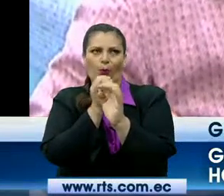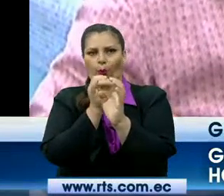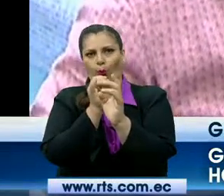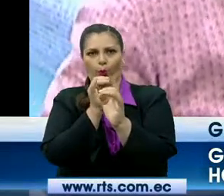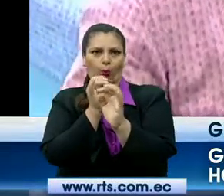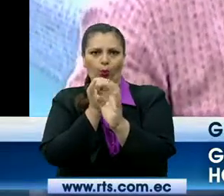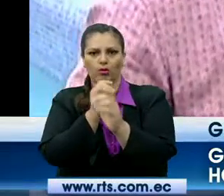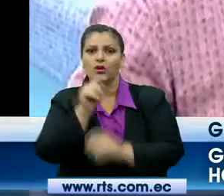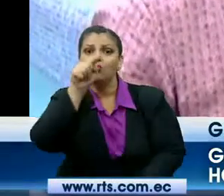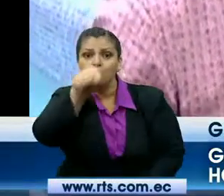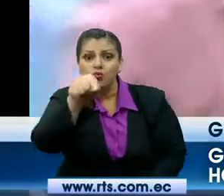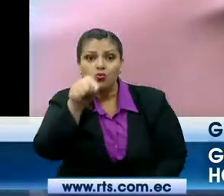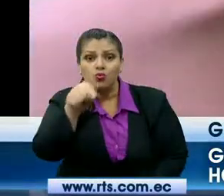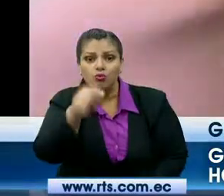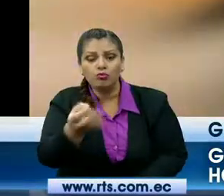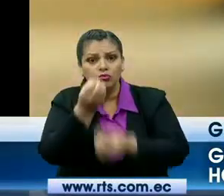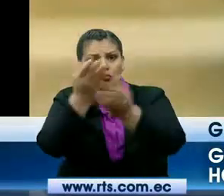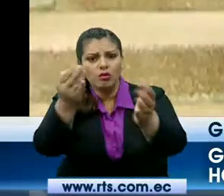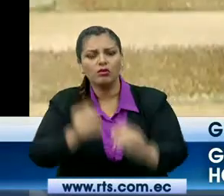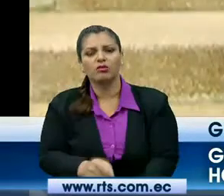no estás siendo músico.